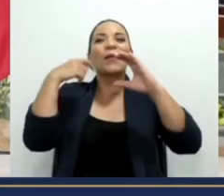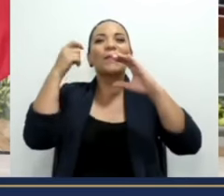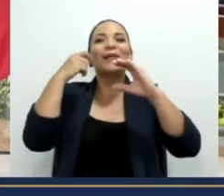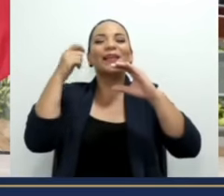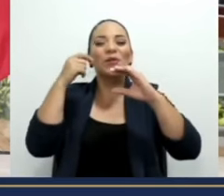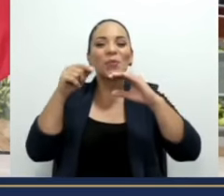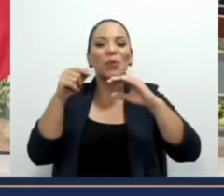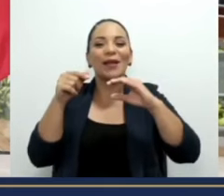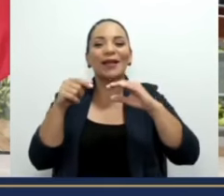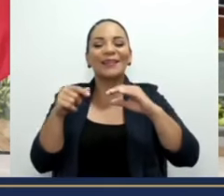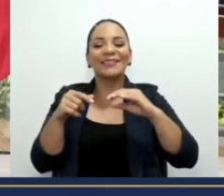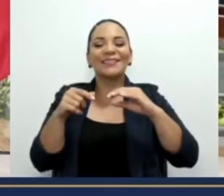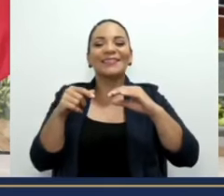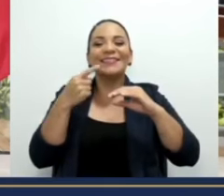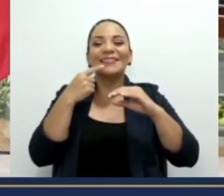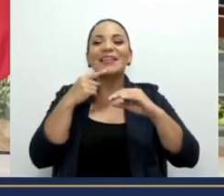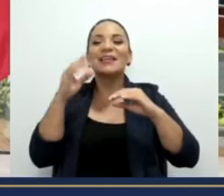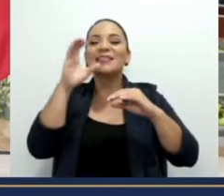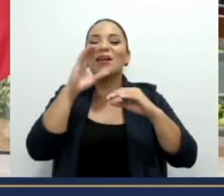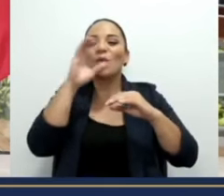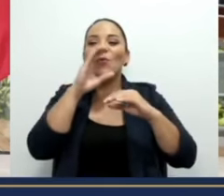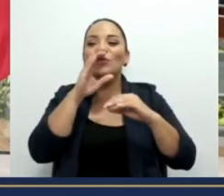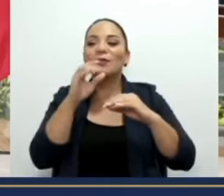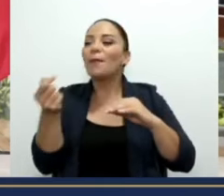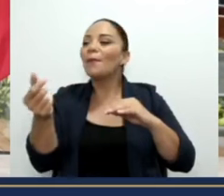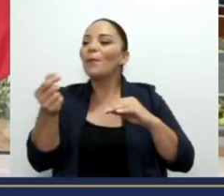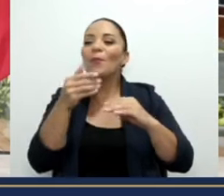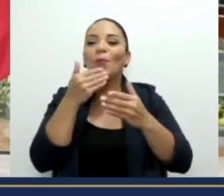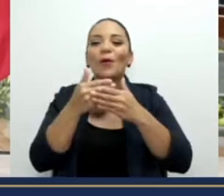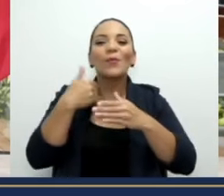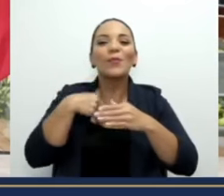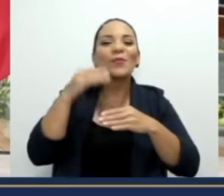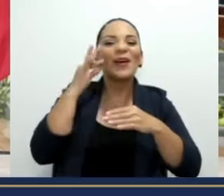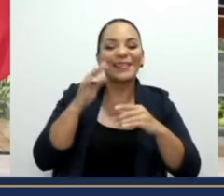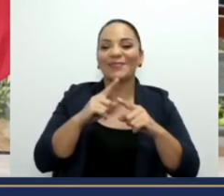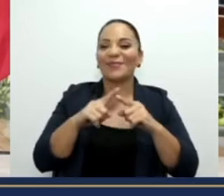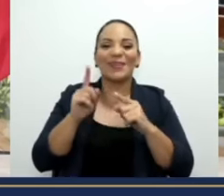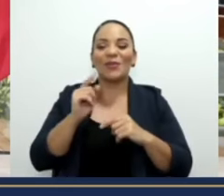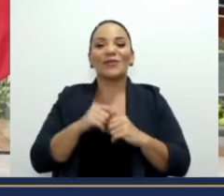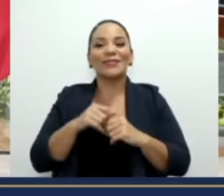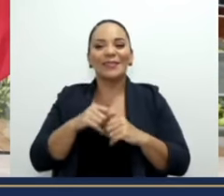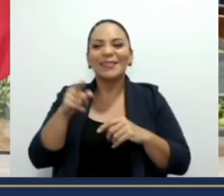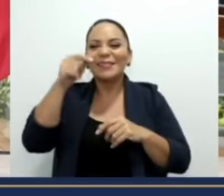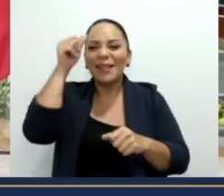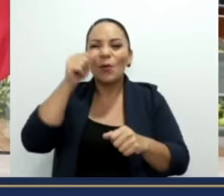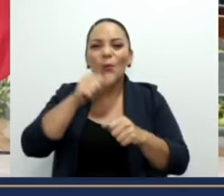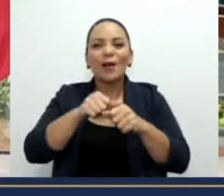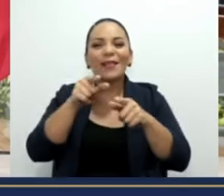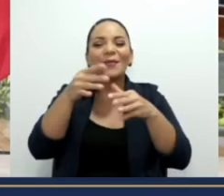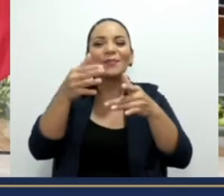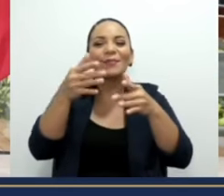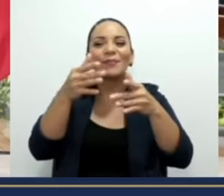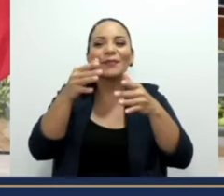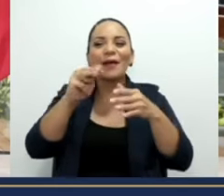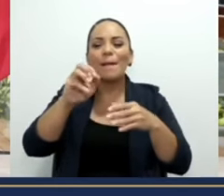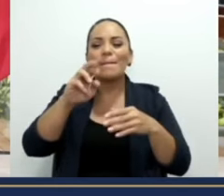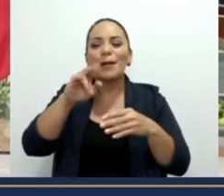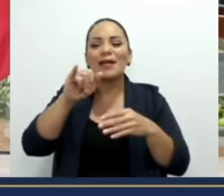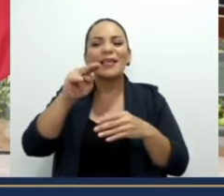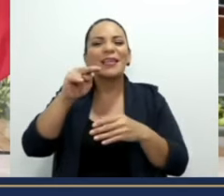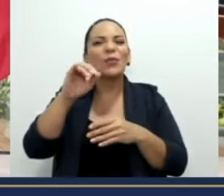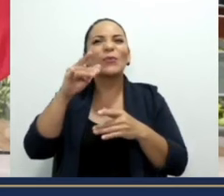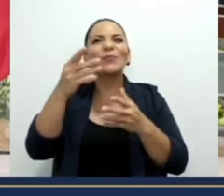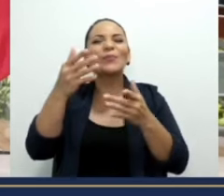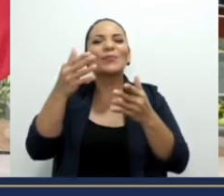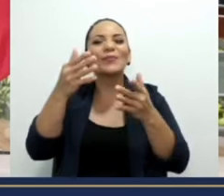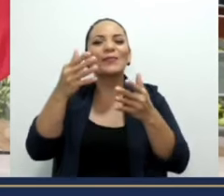unos pocos buenos hombres y mujeres, pero él está buscando, ¿se acuerdan? La del marino, la